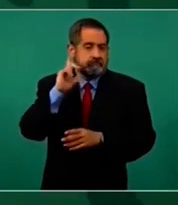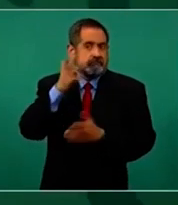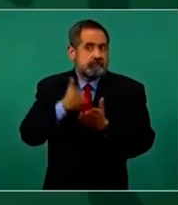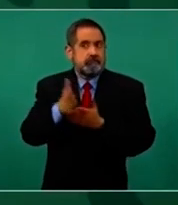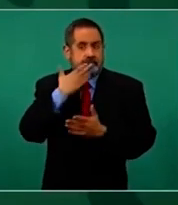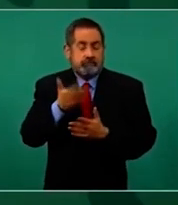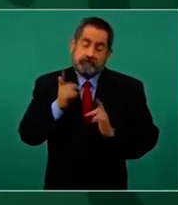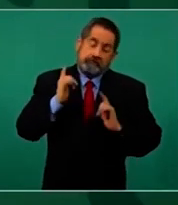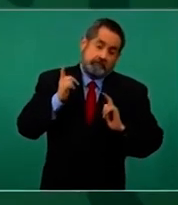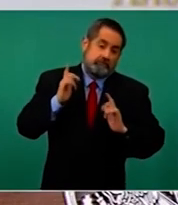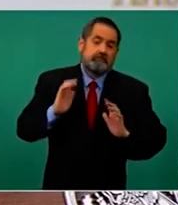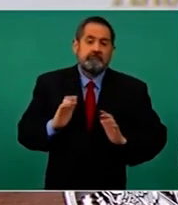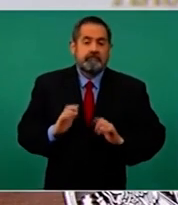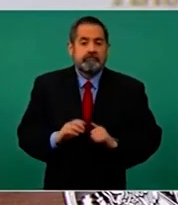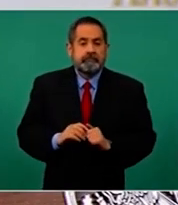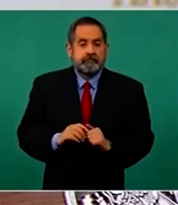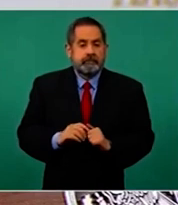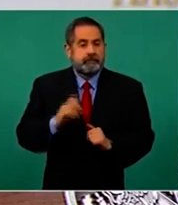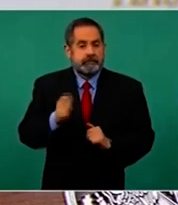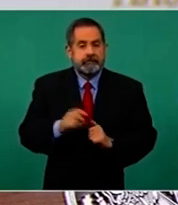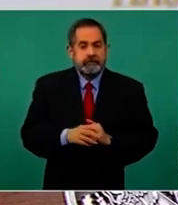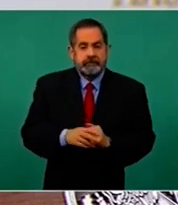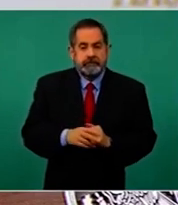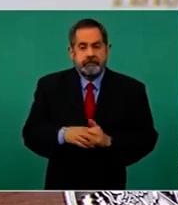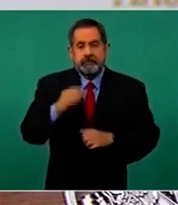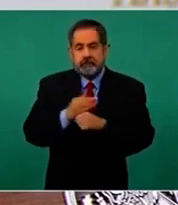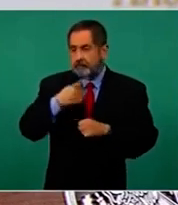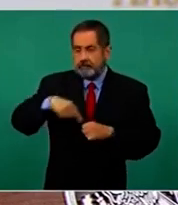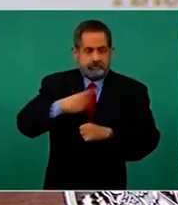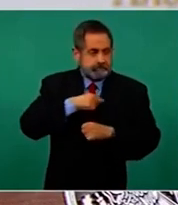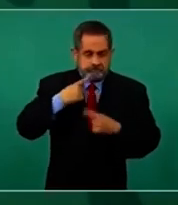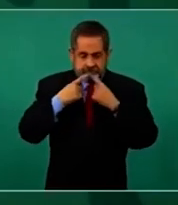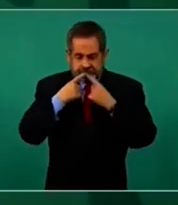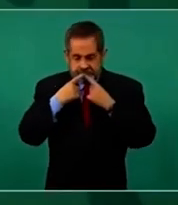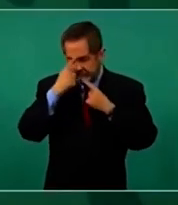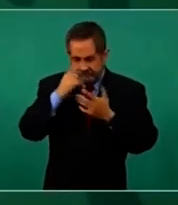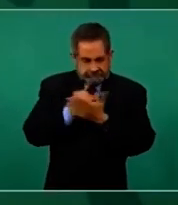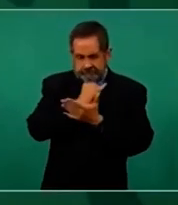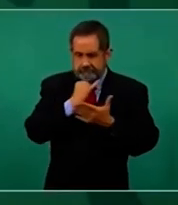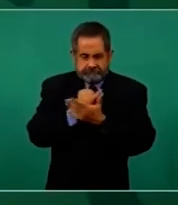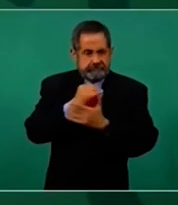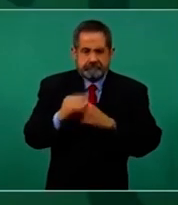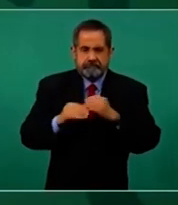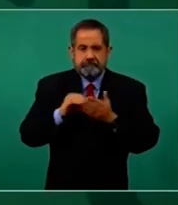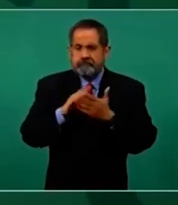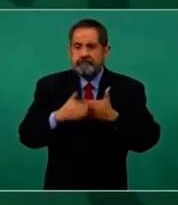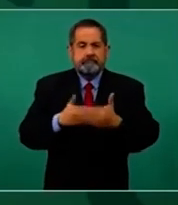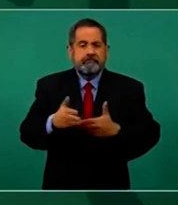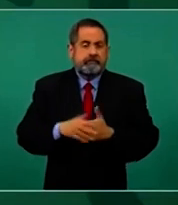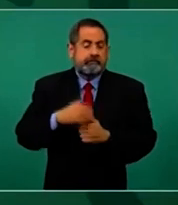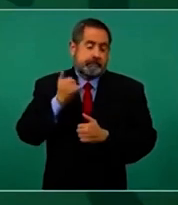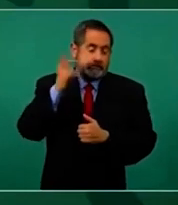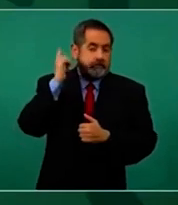son momentos de definiciones y